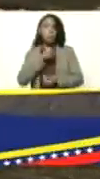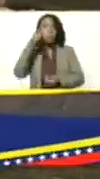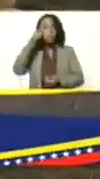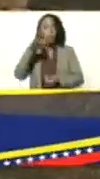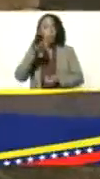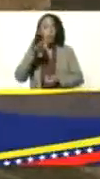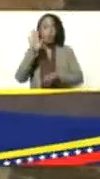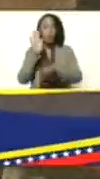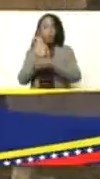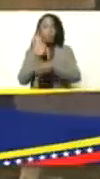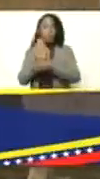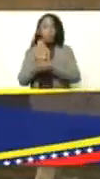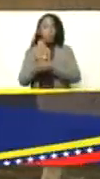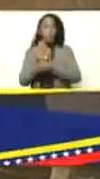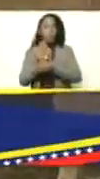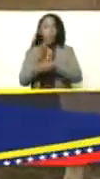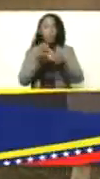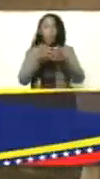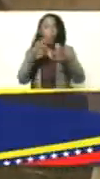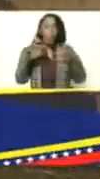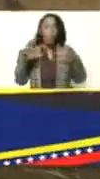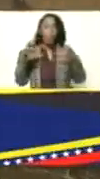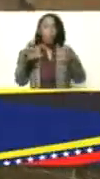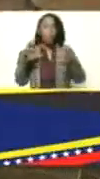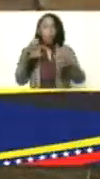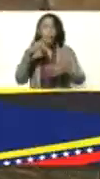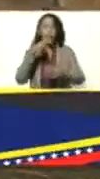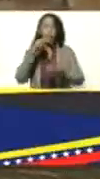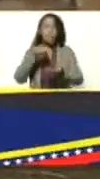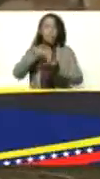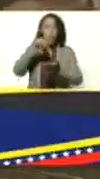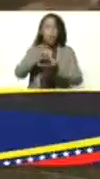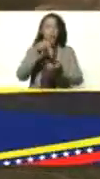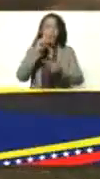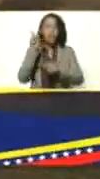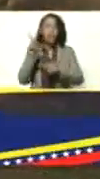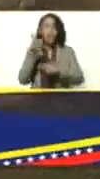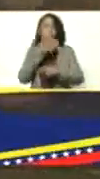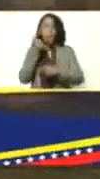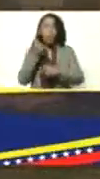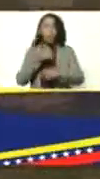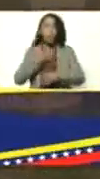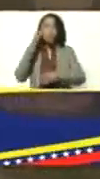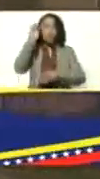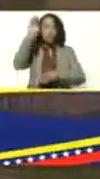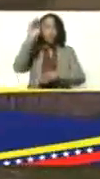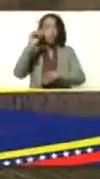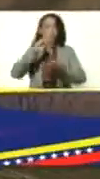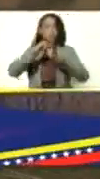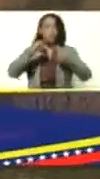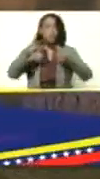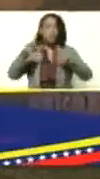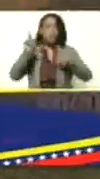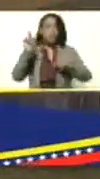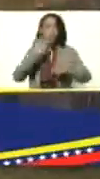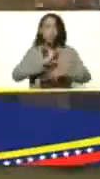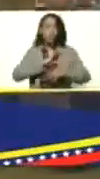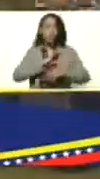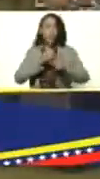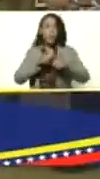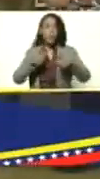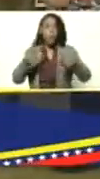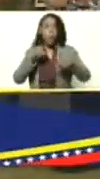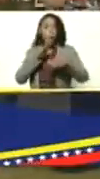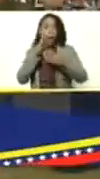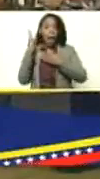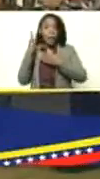criador de ovejas y de cabras va a tener la posibilidad de mejorar la genética de su rebaño y de crecer. Porque